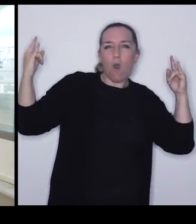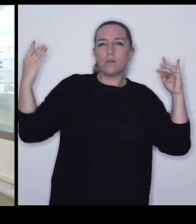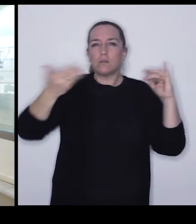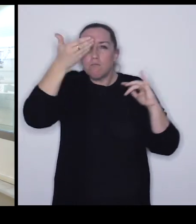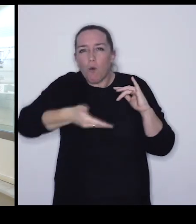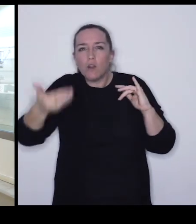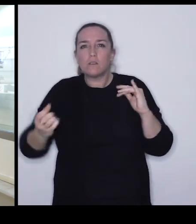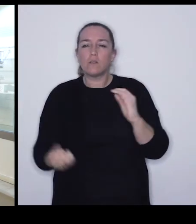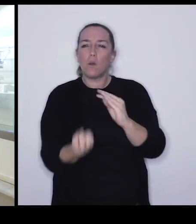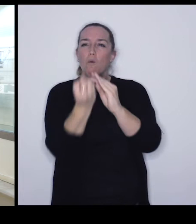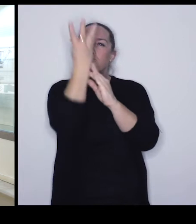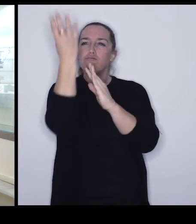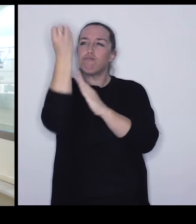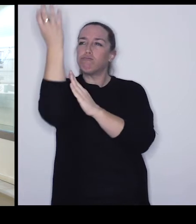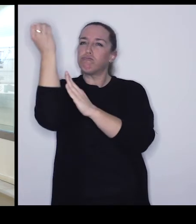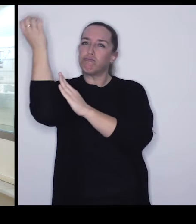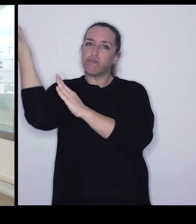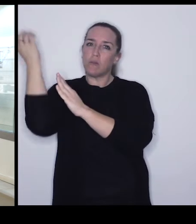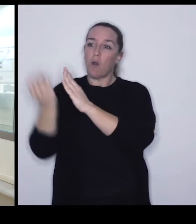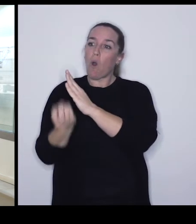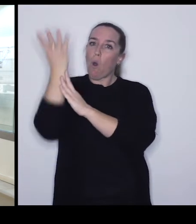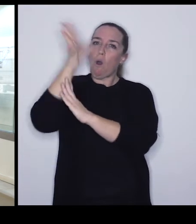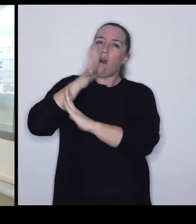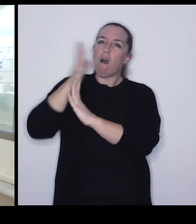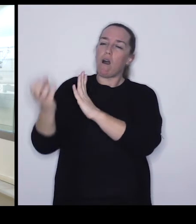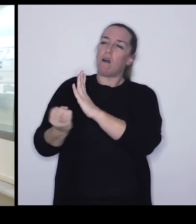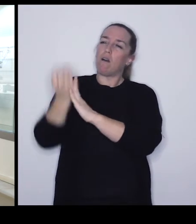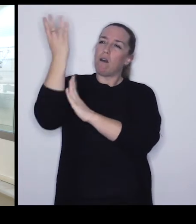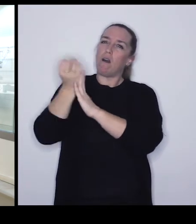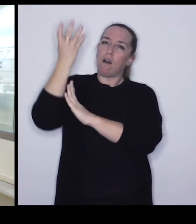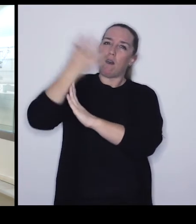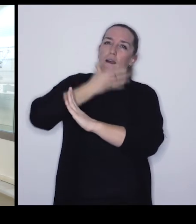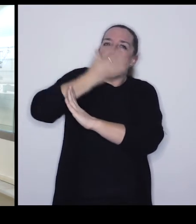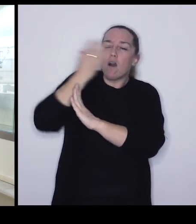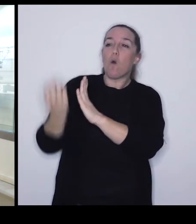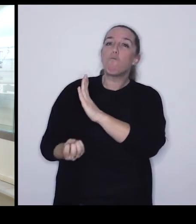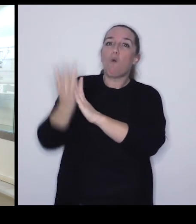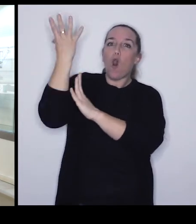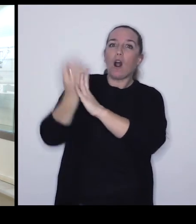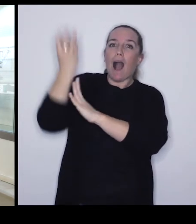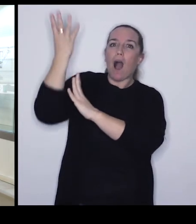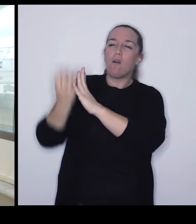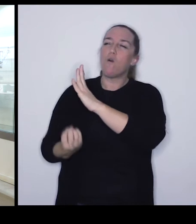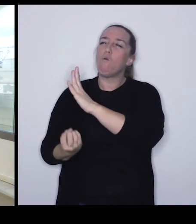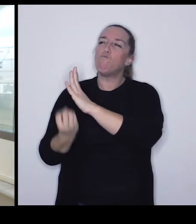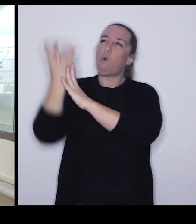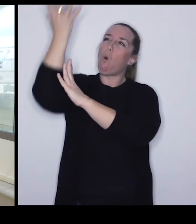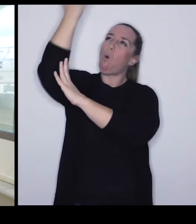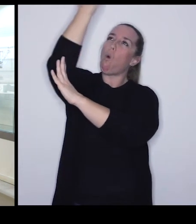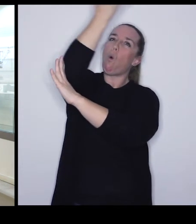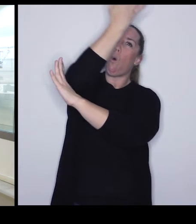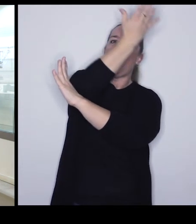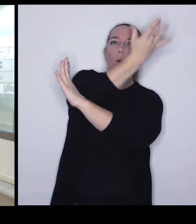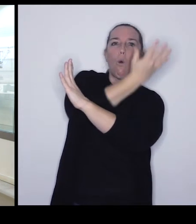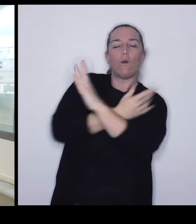y grandes bosques... ...en los que habitaba esta especie. Los volcanes entraron en erupción